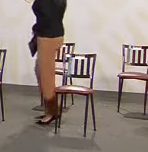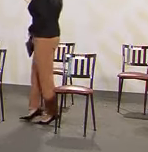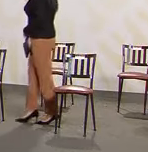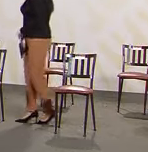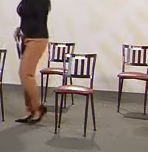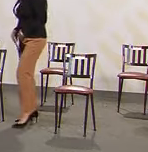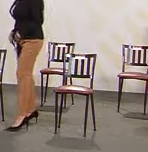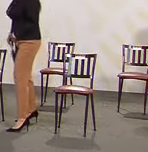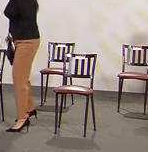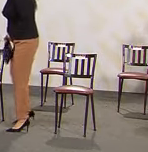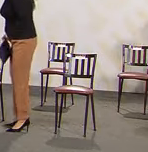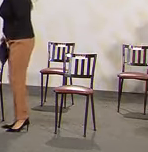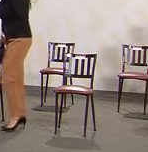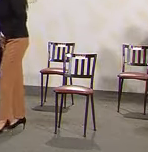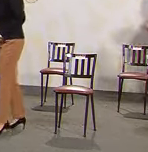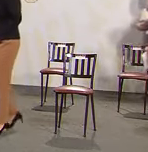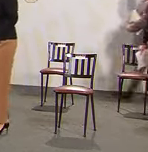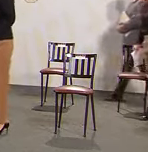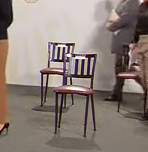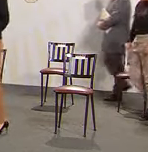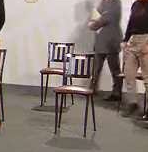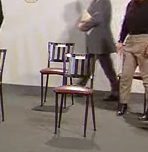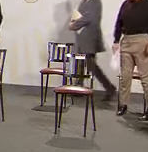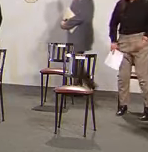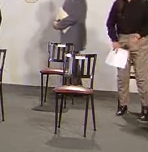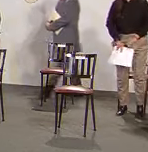Pues vamos a iniciar la semana.